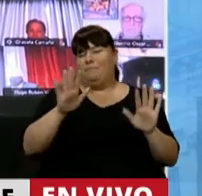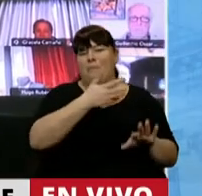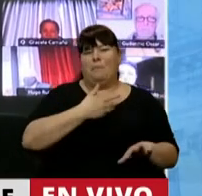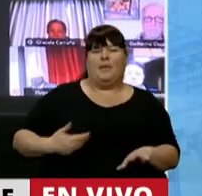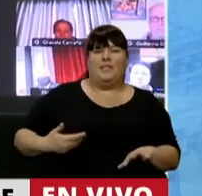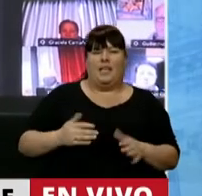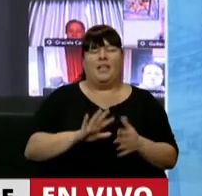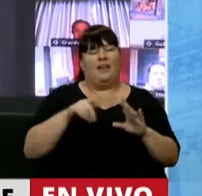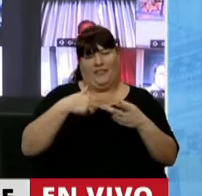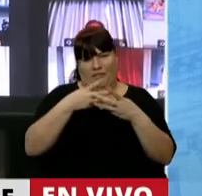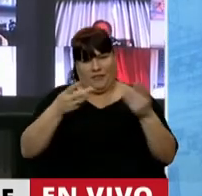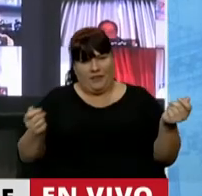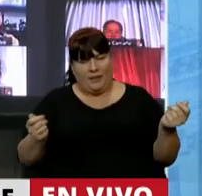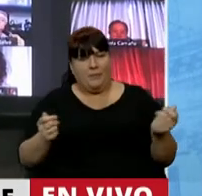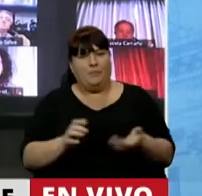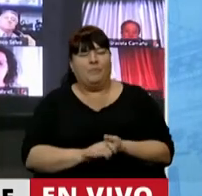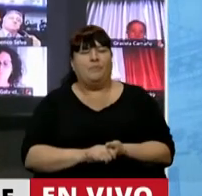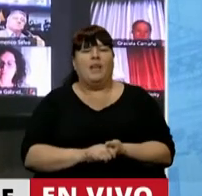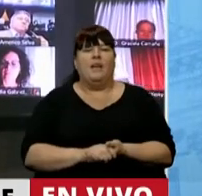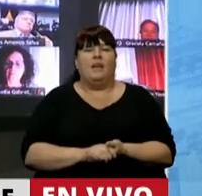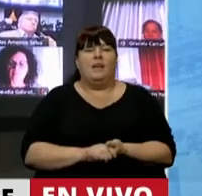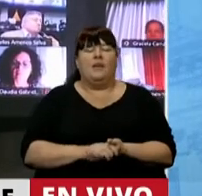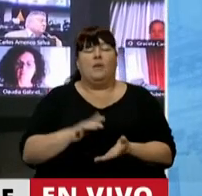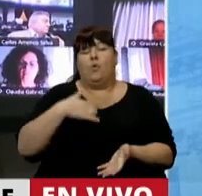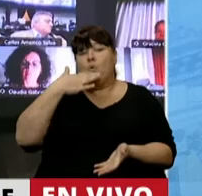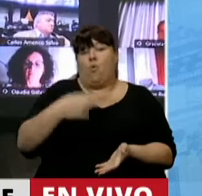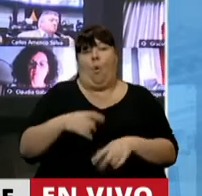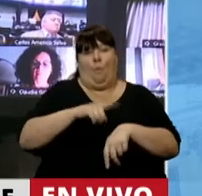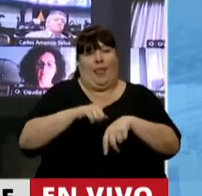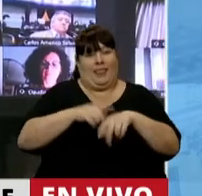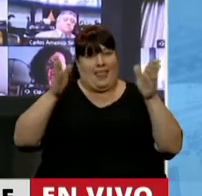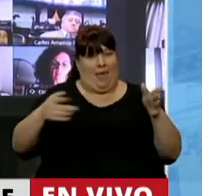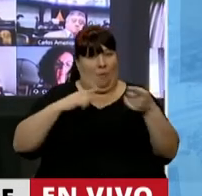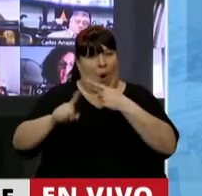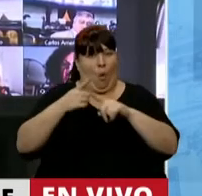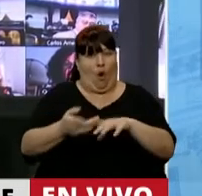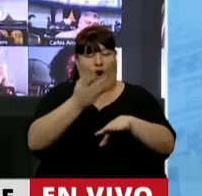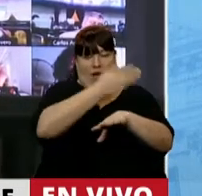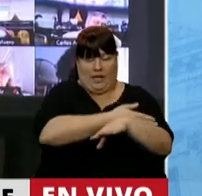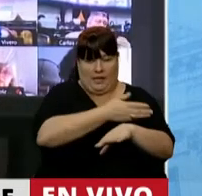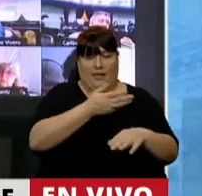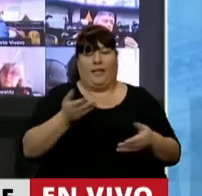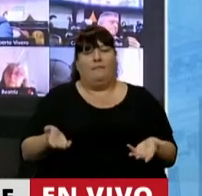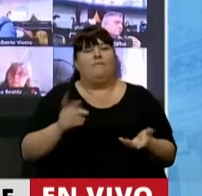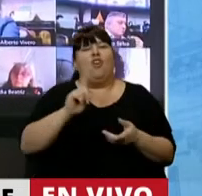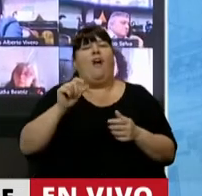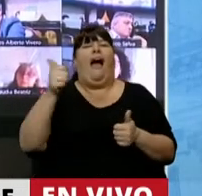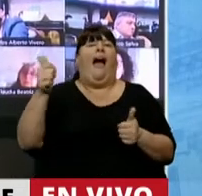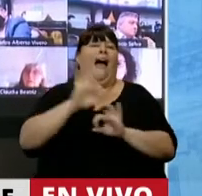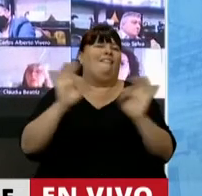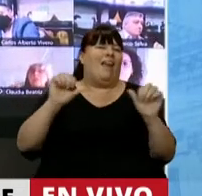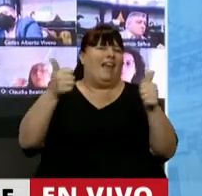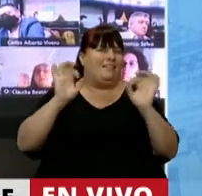señor Presidente, para ir redondeando y cumplir con el tiempo previsto, no cantemos